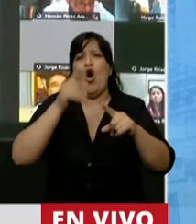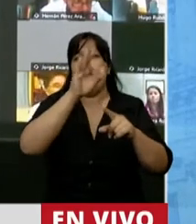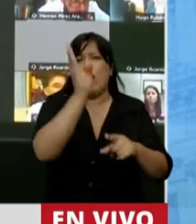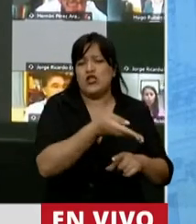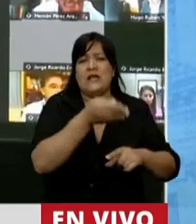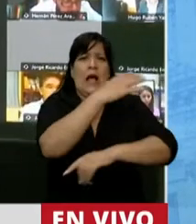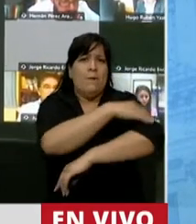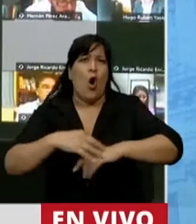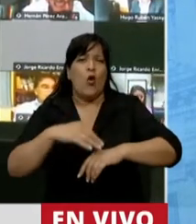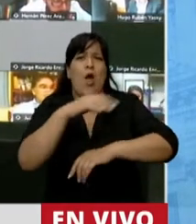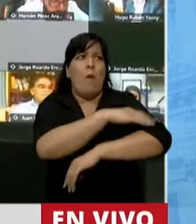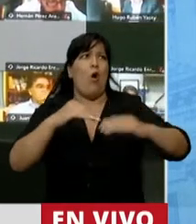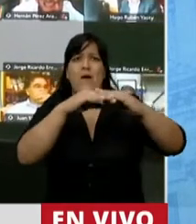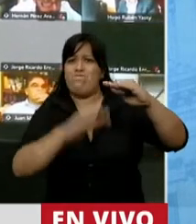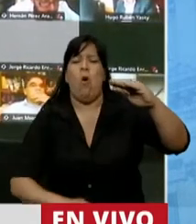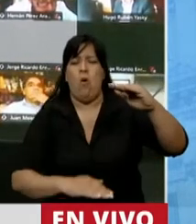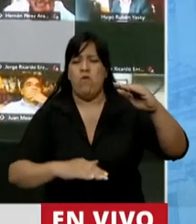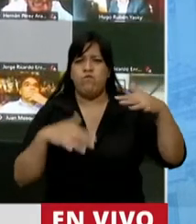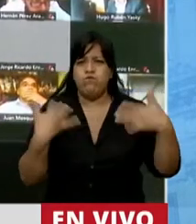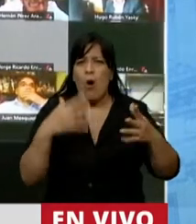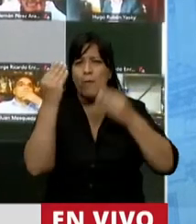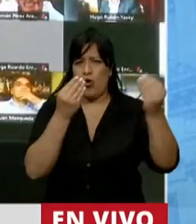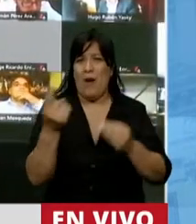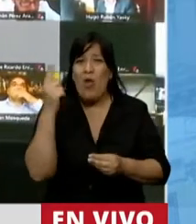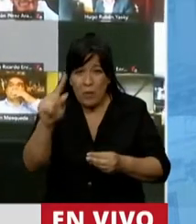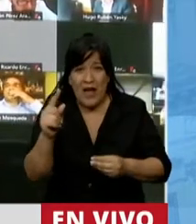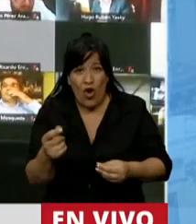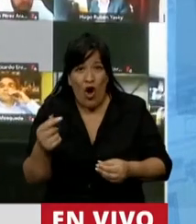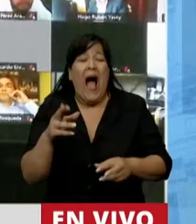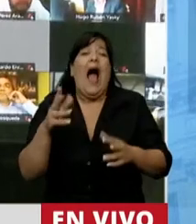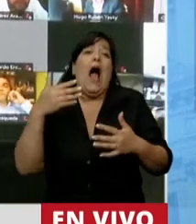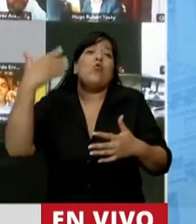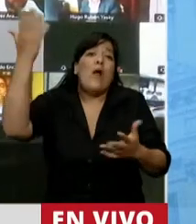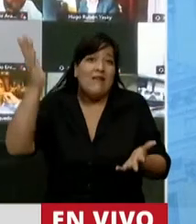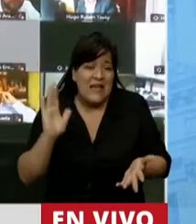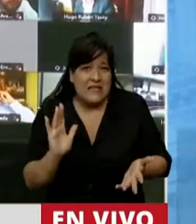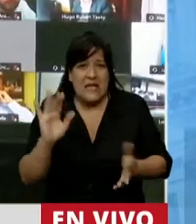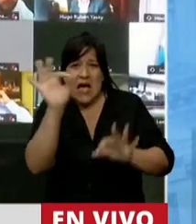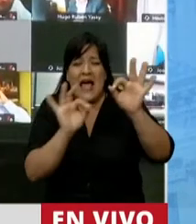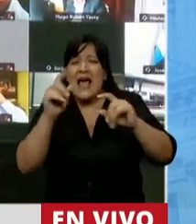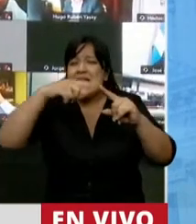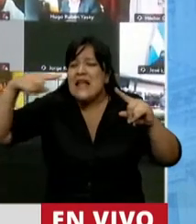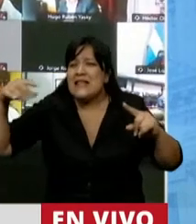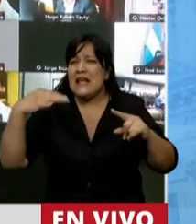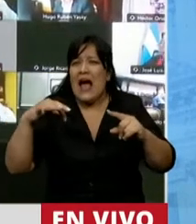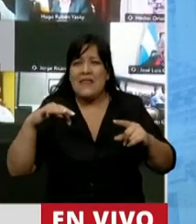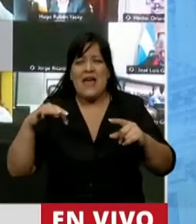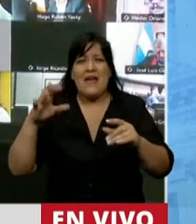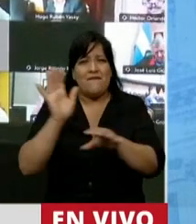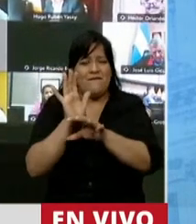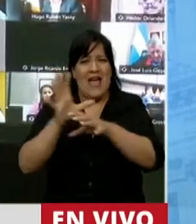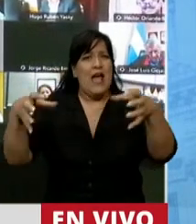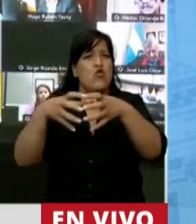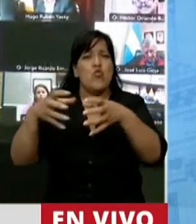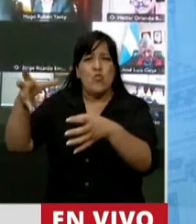líneas de indigencia. ¿Alguna vez en este país vamos a hacer una estadística que mida las líneas de extrema